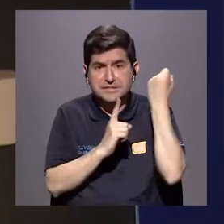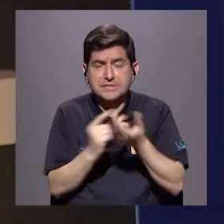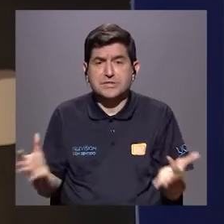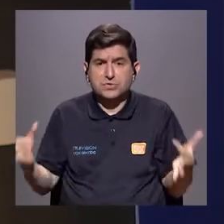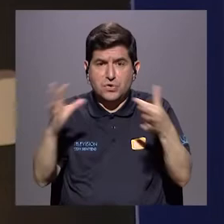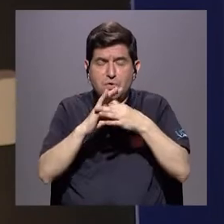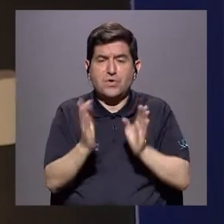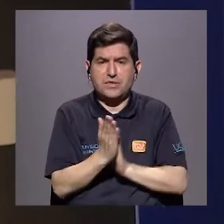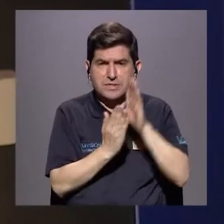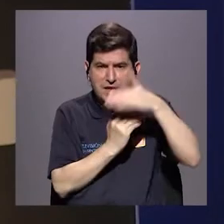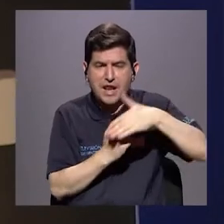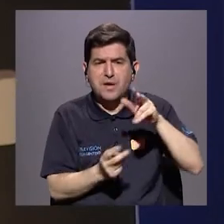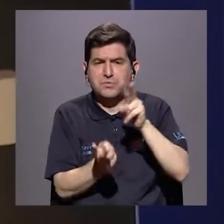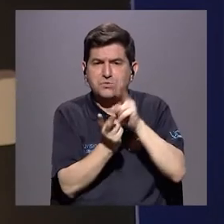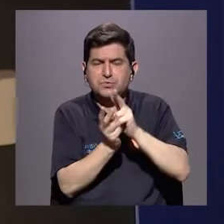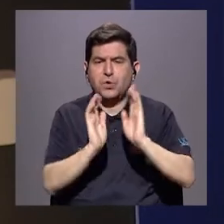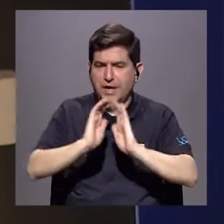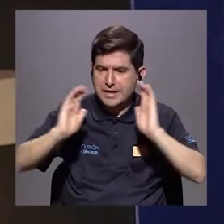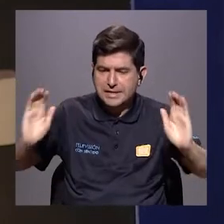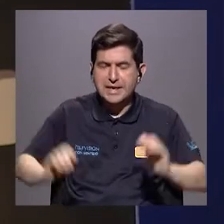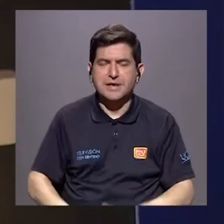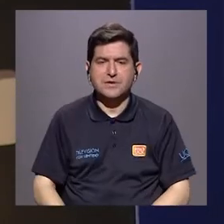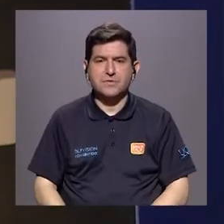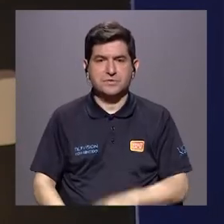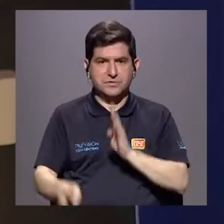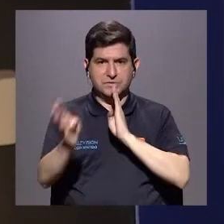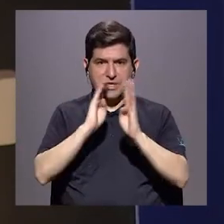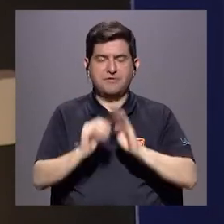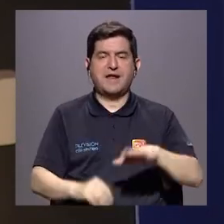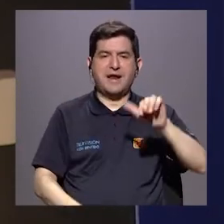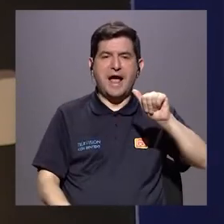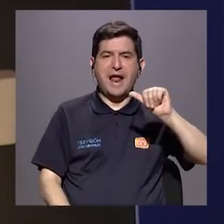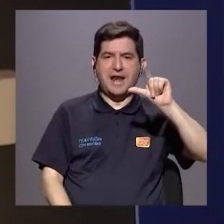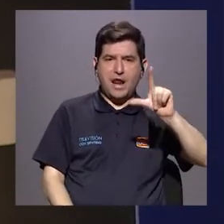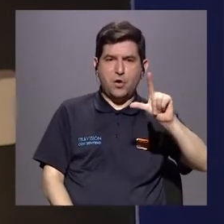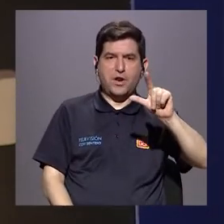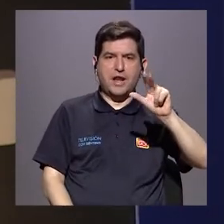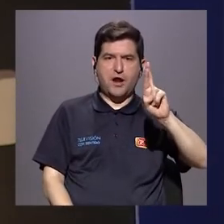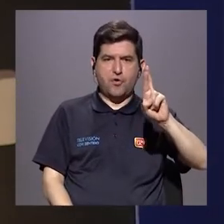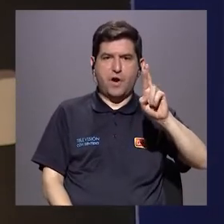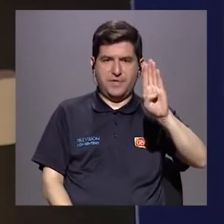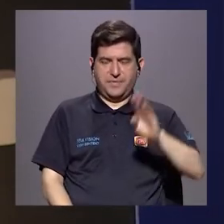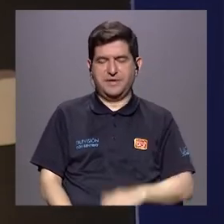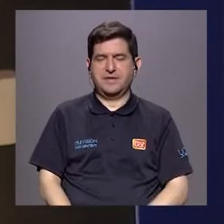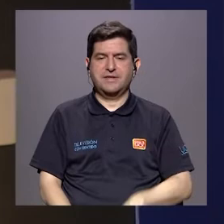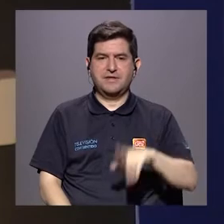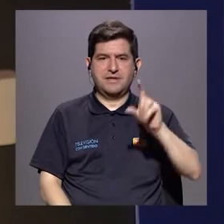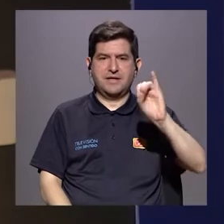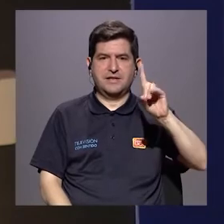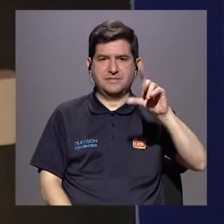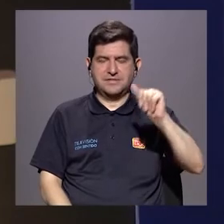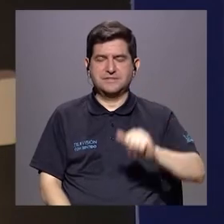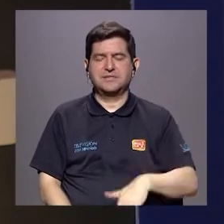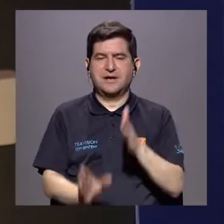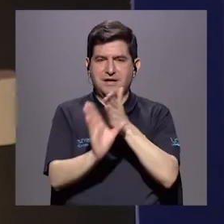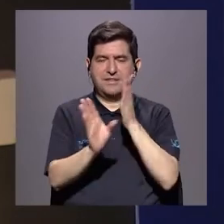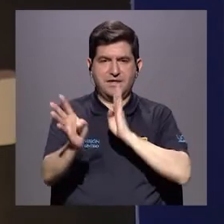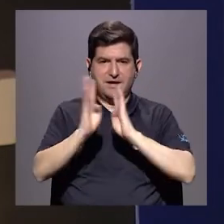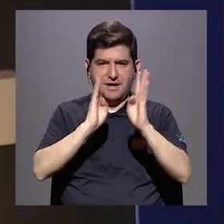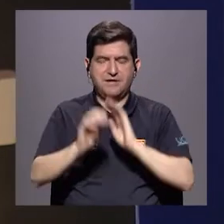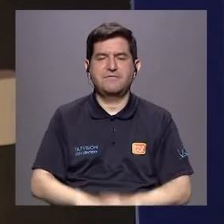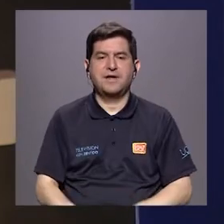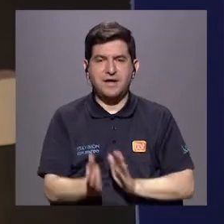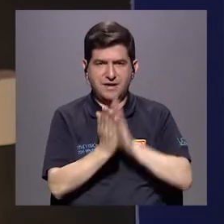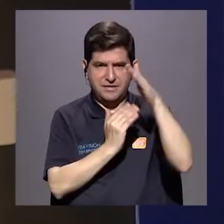relacionados con el abuso sexual infantil. Estamos conversando con Ana Lorena Rojas Bredi, quien es licenciada en Psicología, y estamos conversando